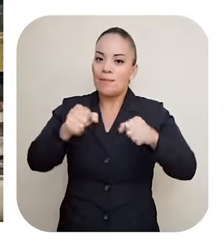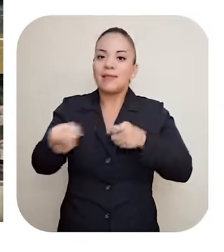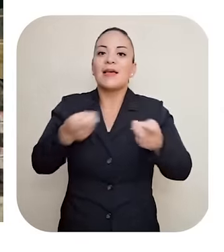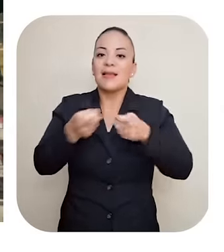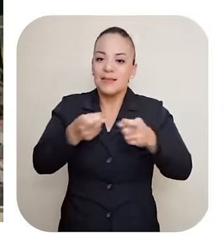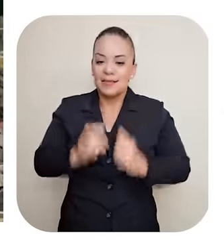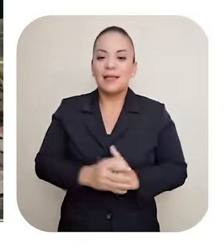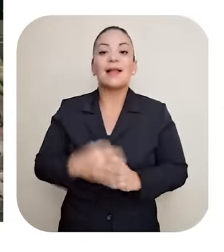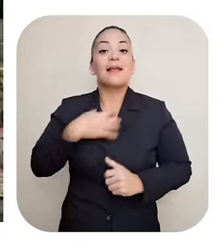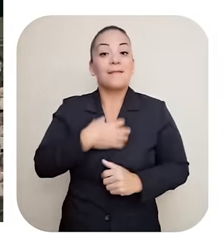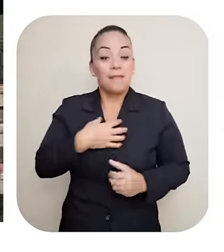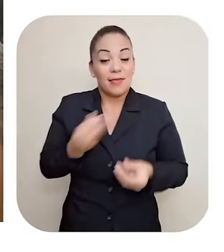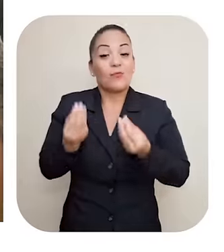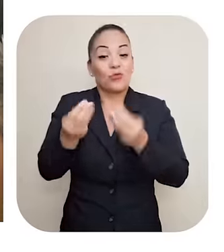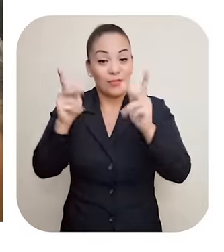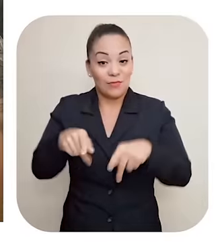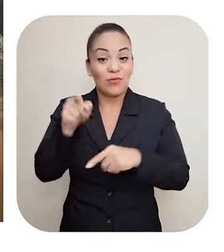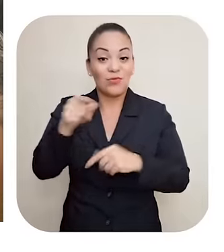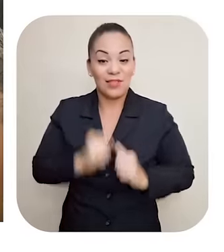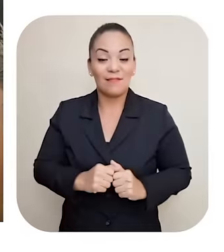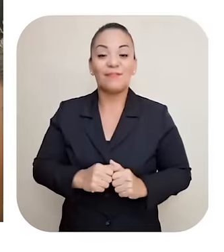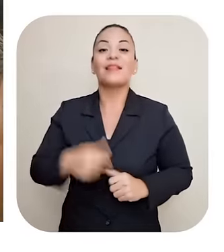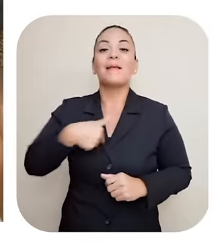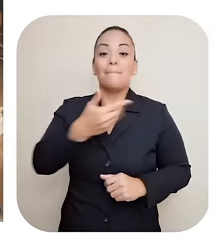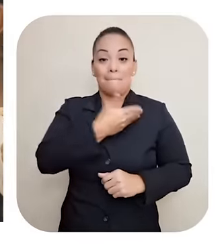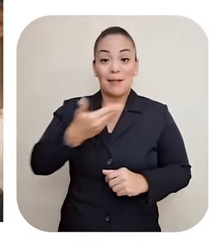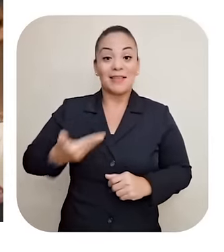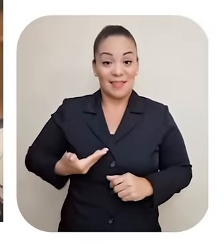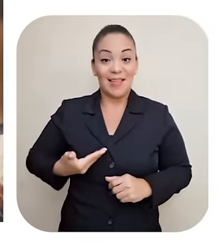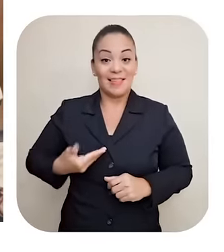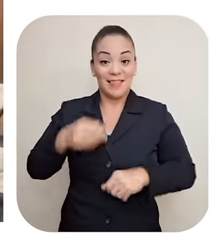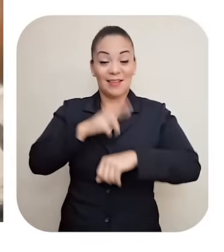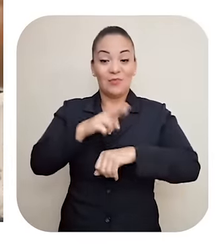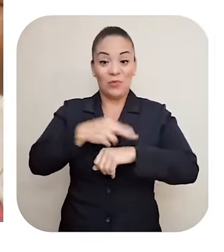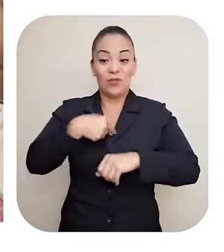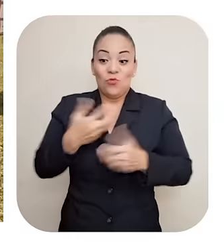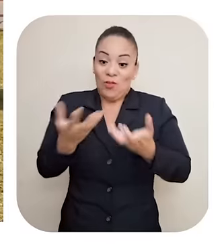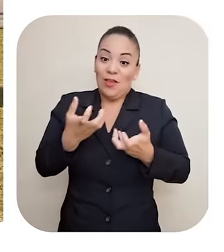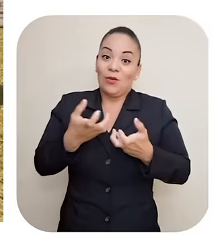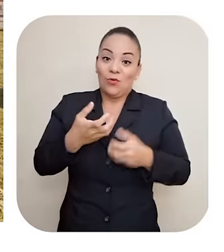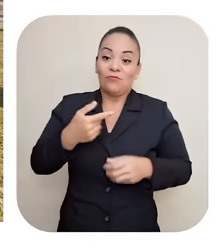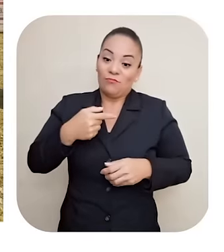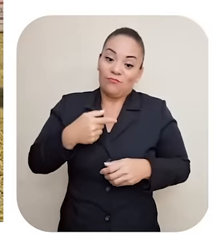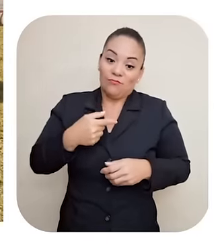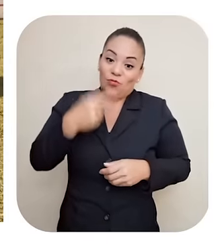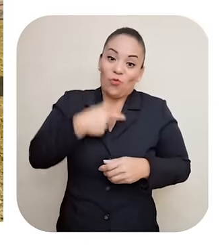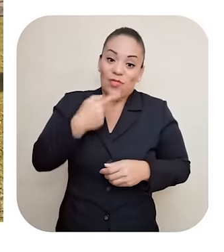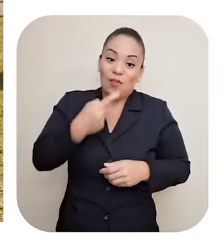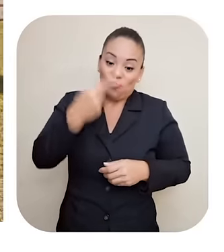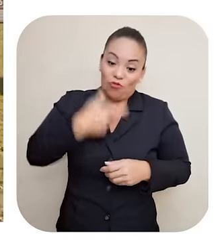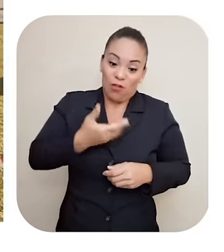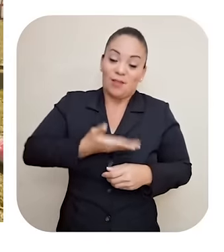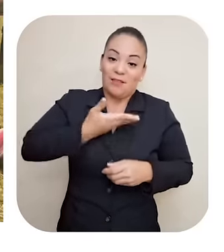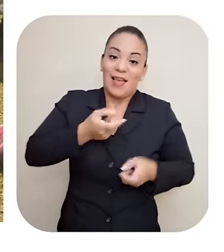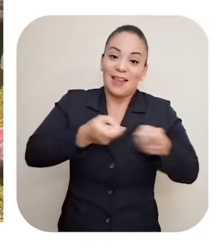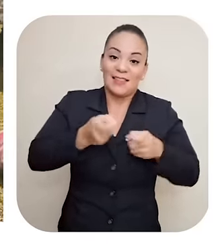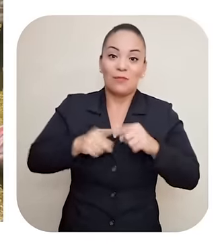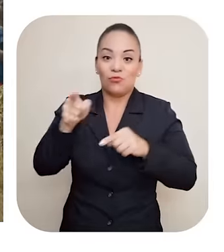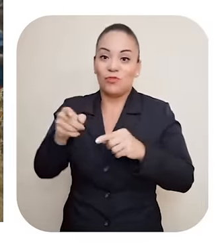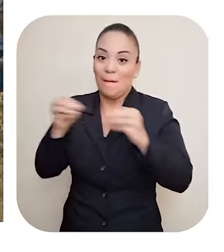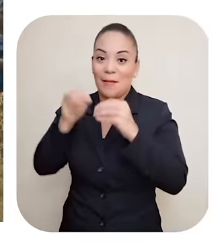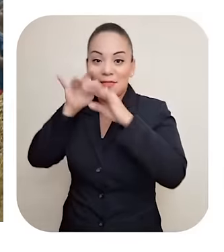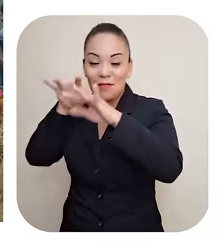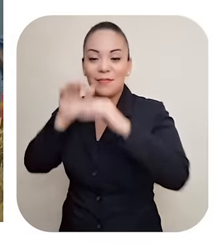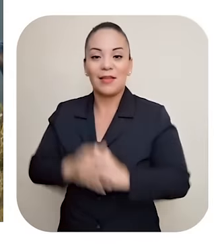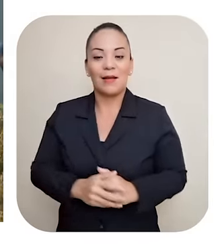Muchísimos Y que el presidente de la república Que trabaja de ser gerencial Lo admira Pues bueno Usted se pudo haber hecho rico Padre